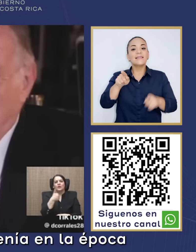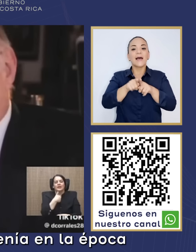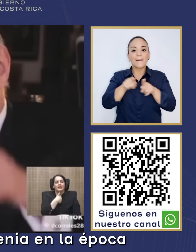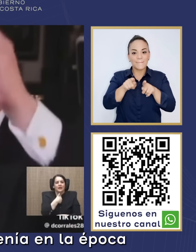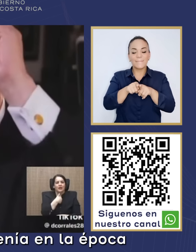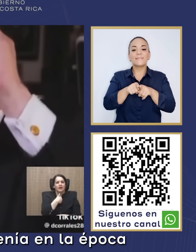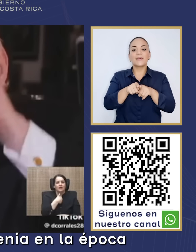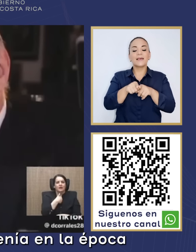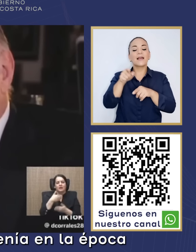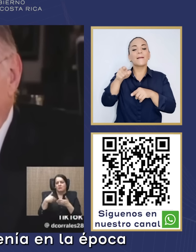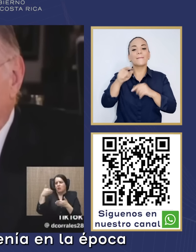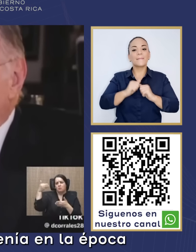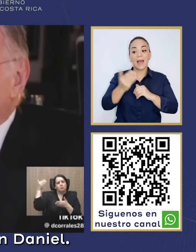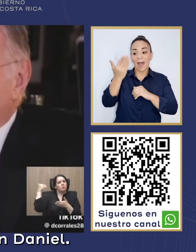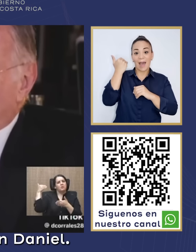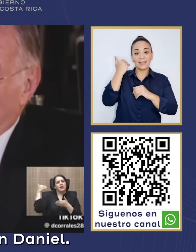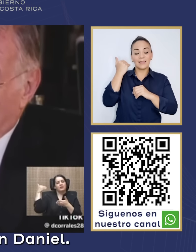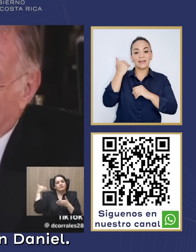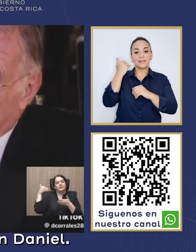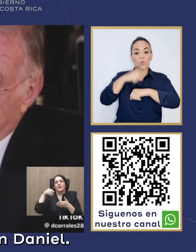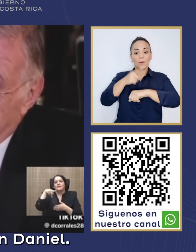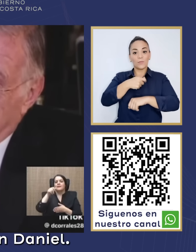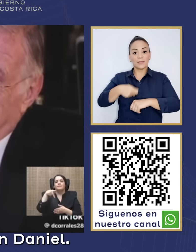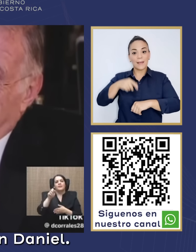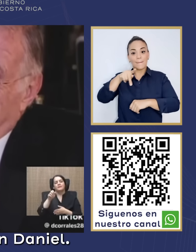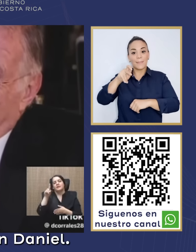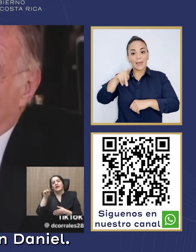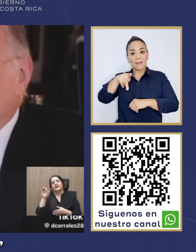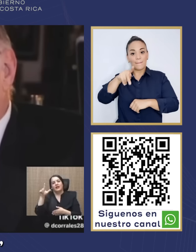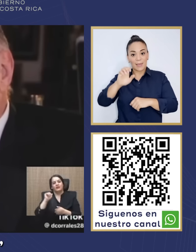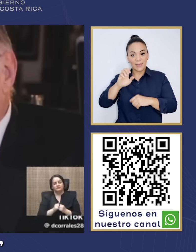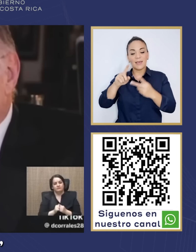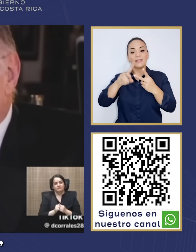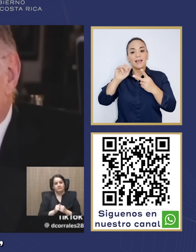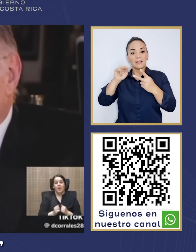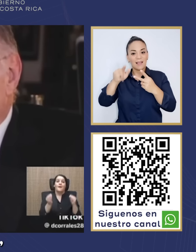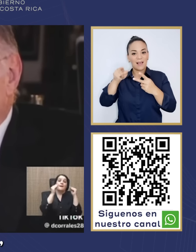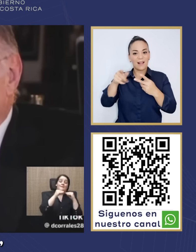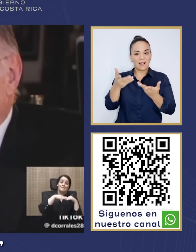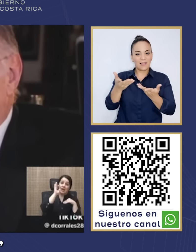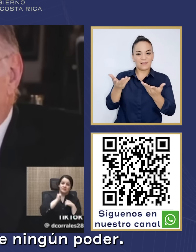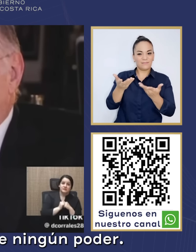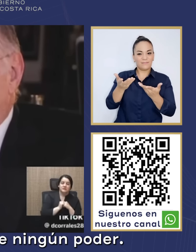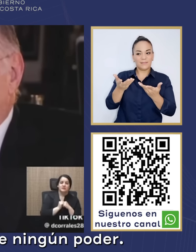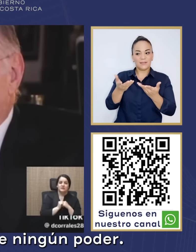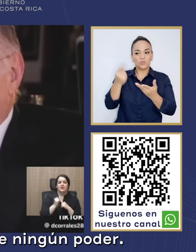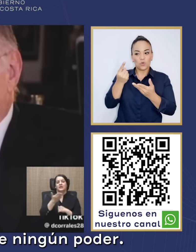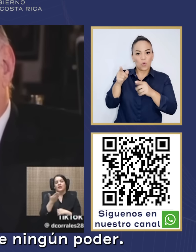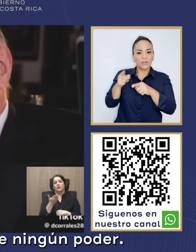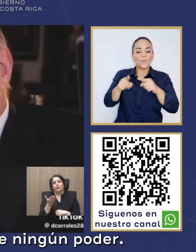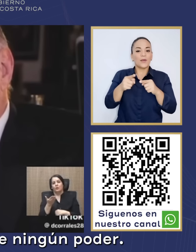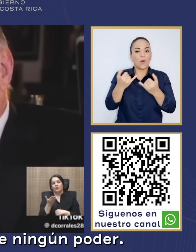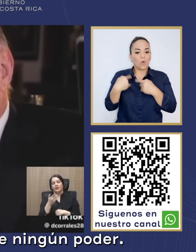en la época de don Pepe o don Daniel. Mucho más de lo que